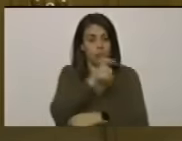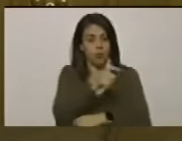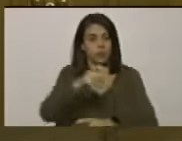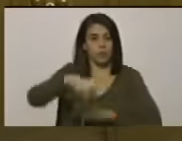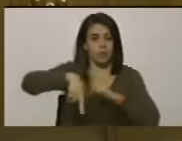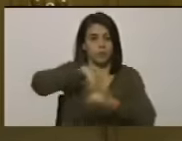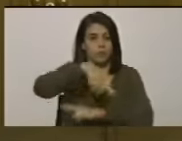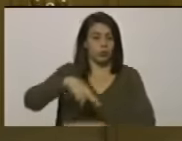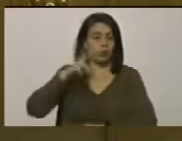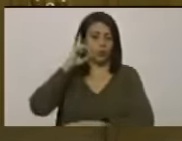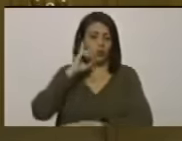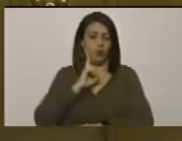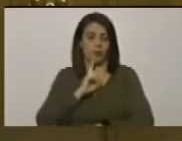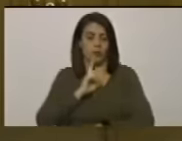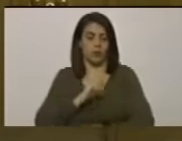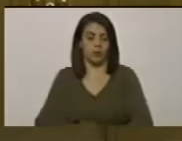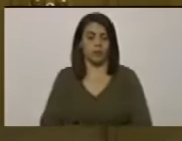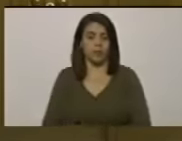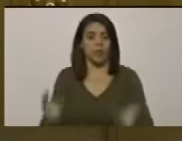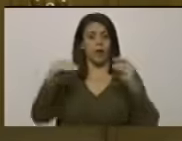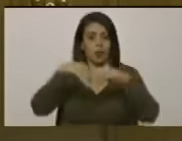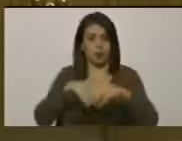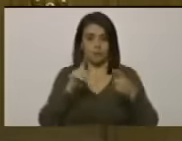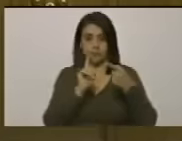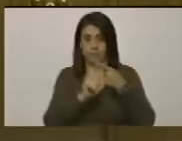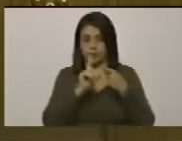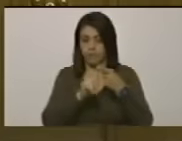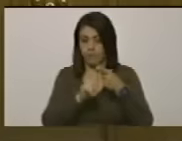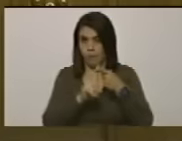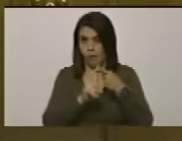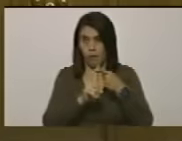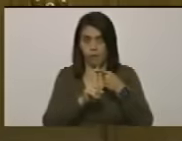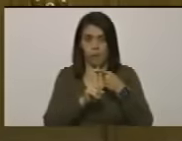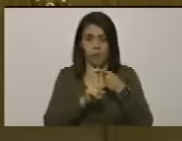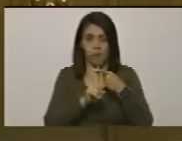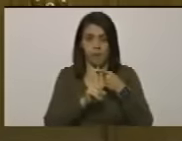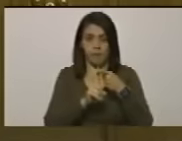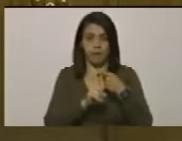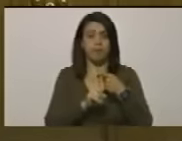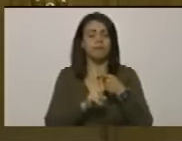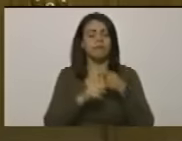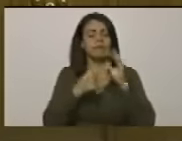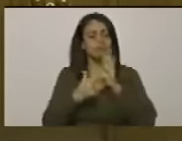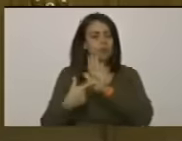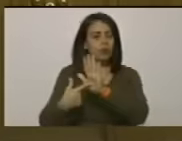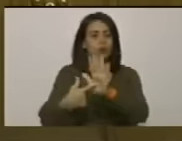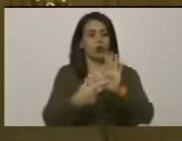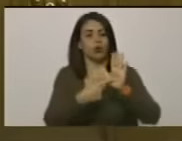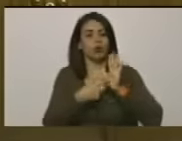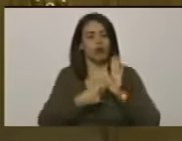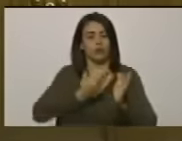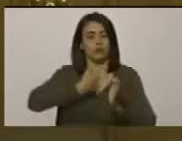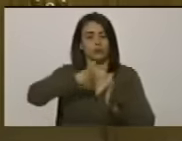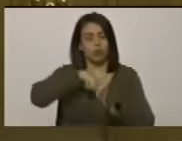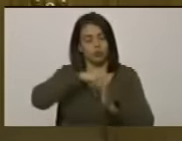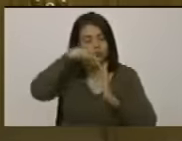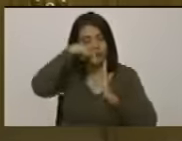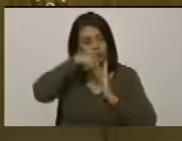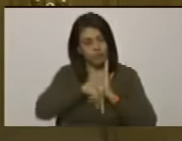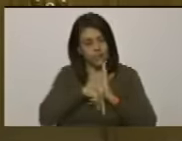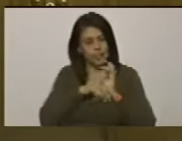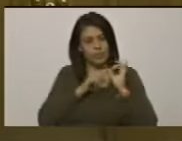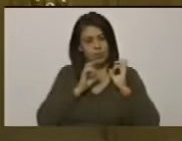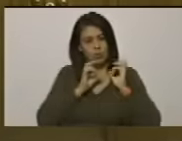de la revolución bolivariana acuerda primero expresar nuestro profundo